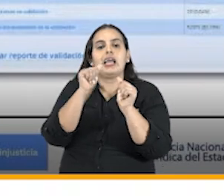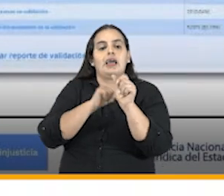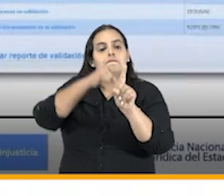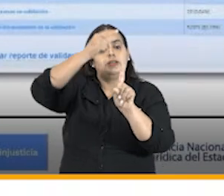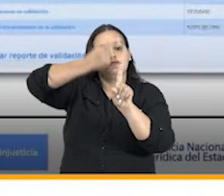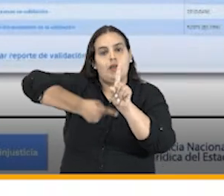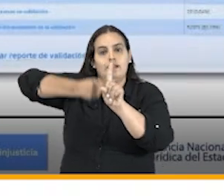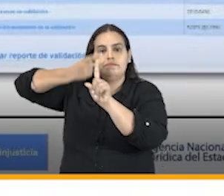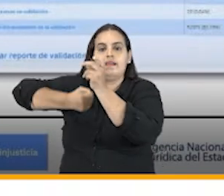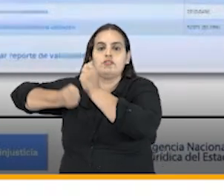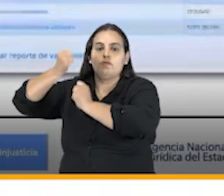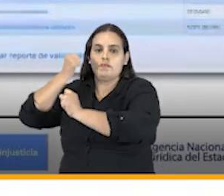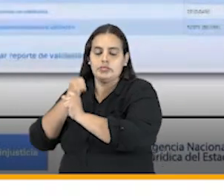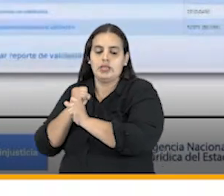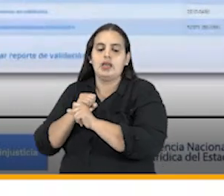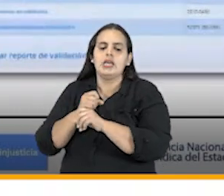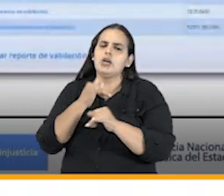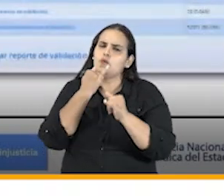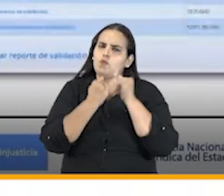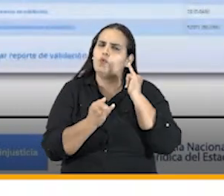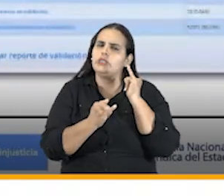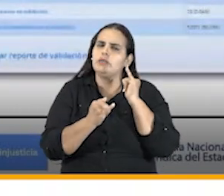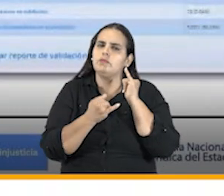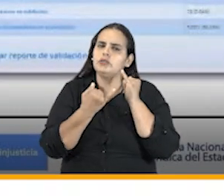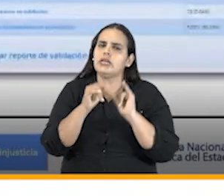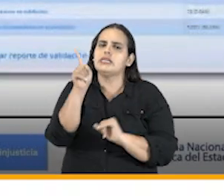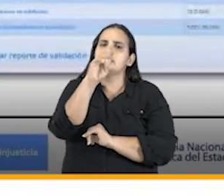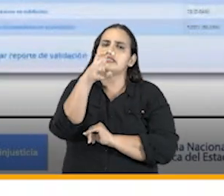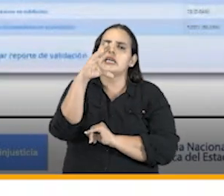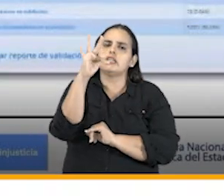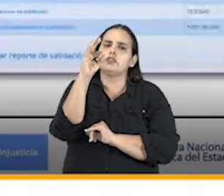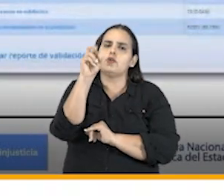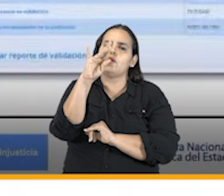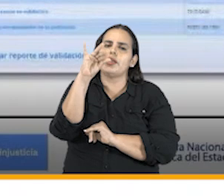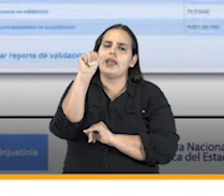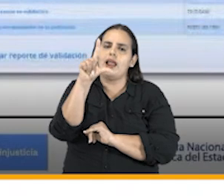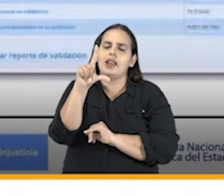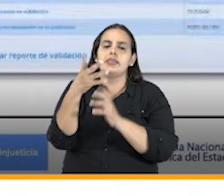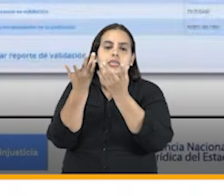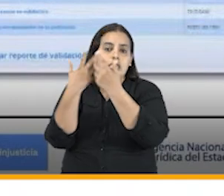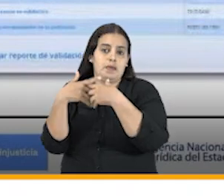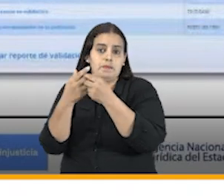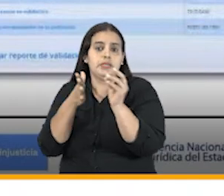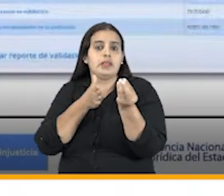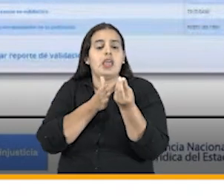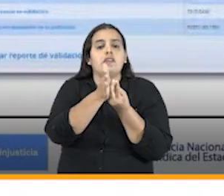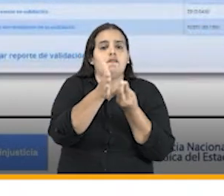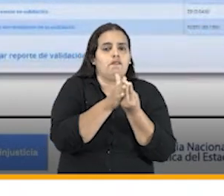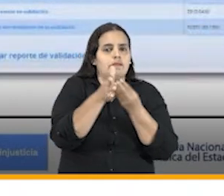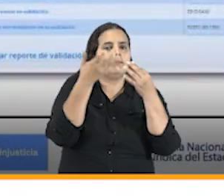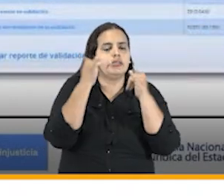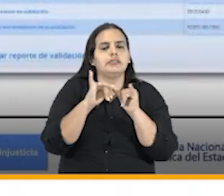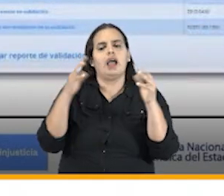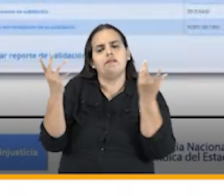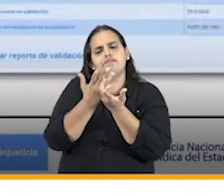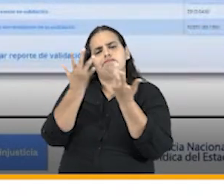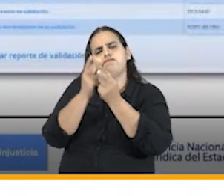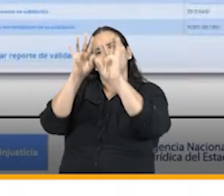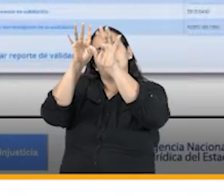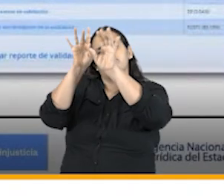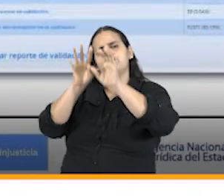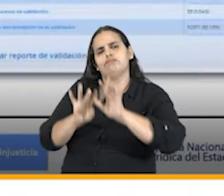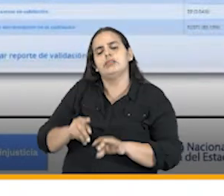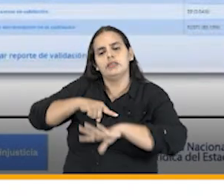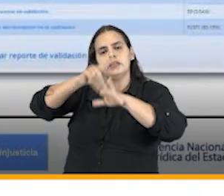mensualmente el año pasado estos dos últimos el sectorial y el por entidad son informes que se automatizaron